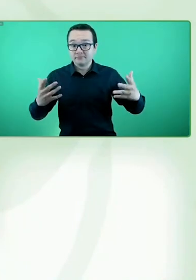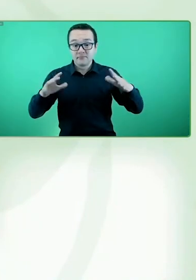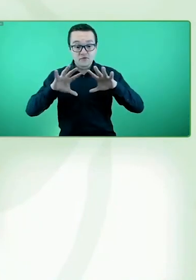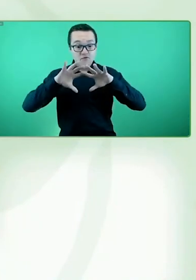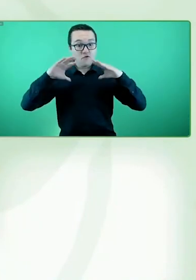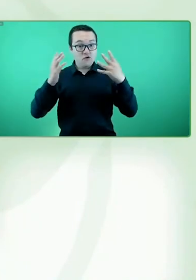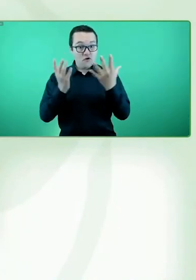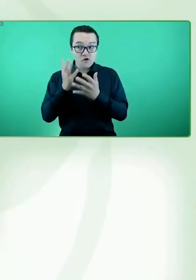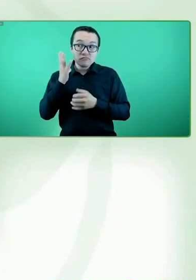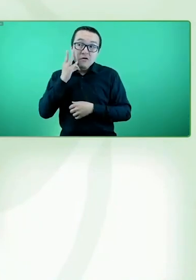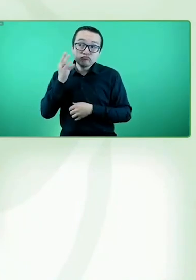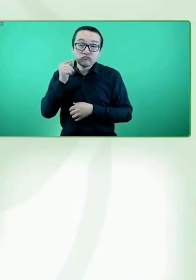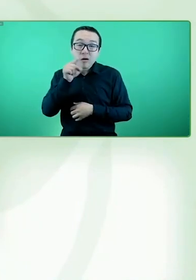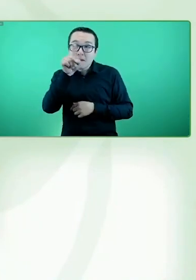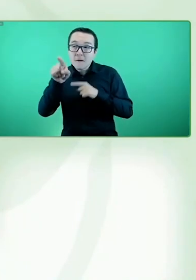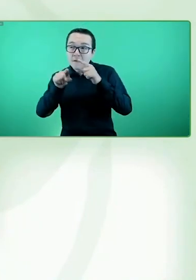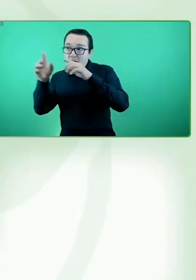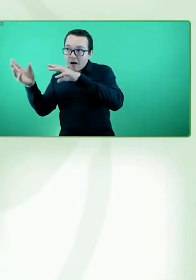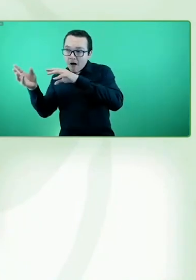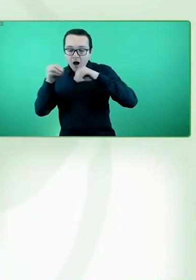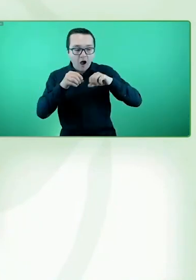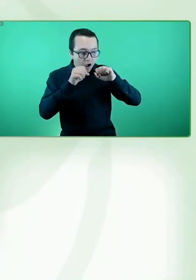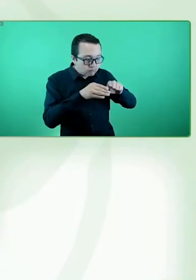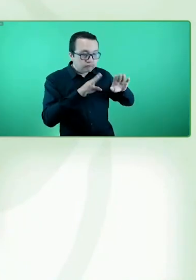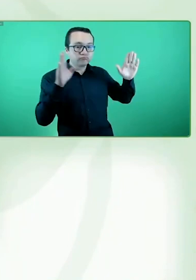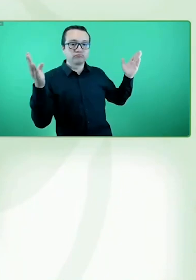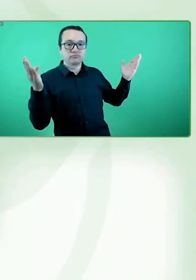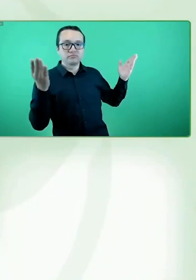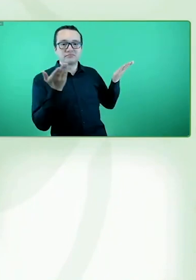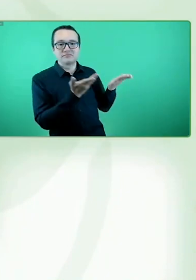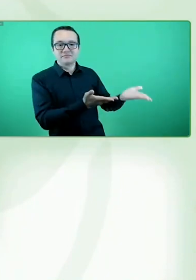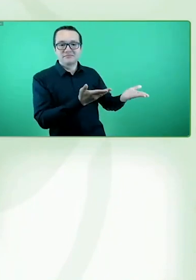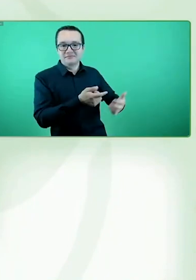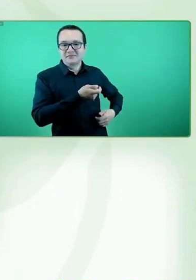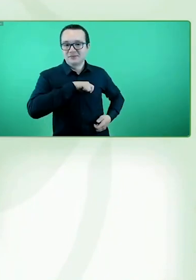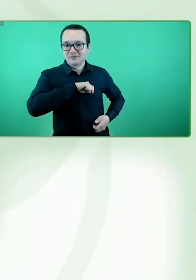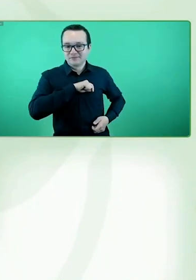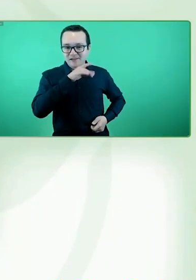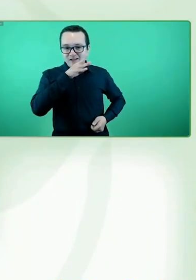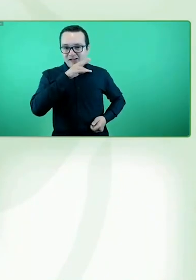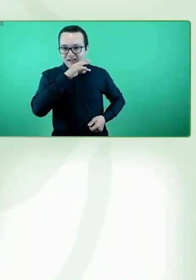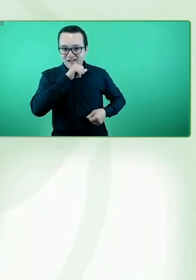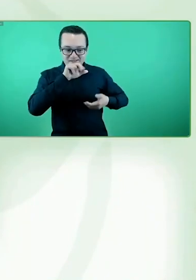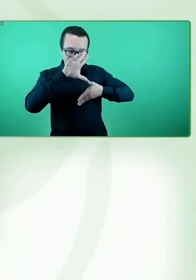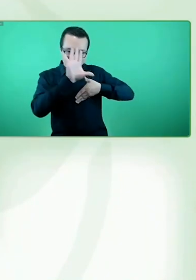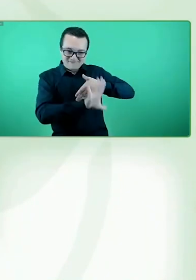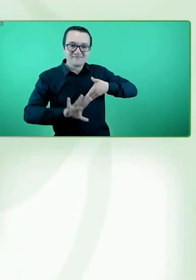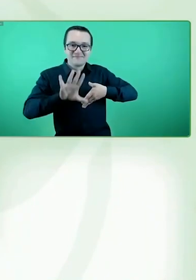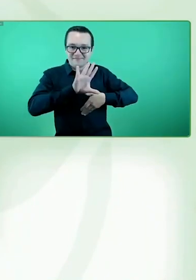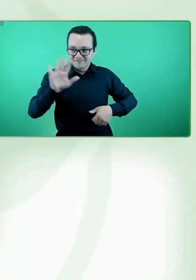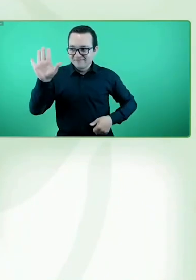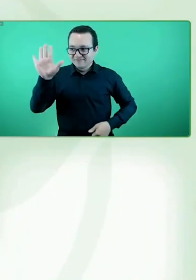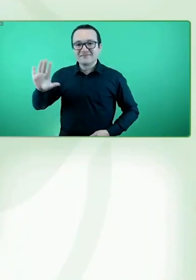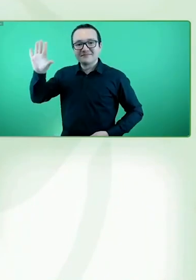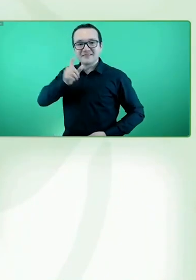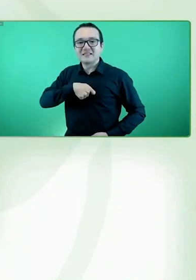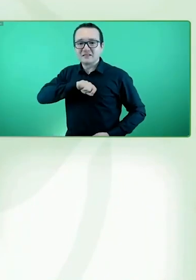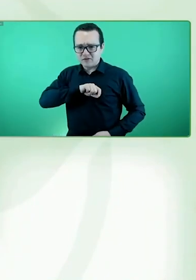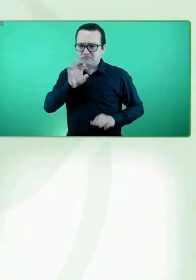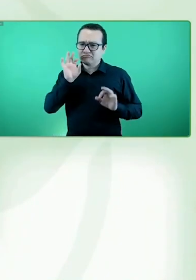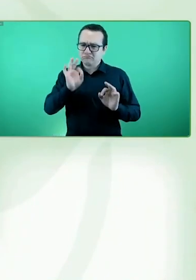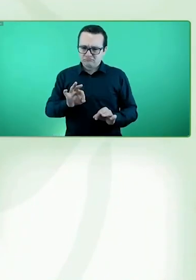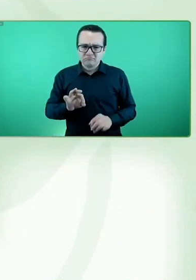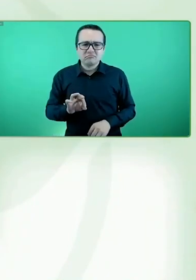una gran trayectoria en el mundo social desde hace diez años, pero también más de veinte años en el mundo de las compañías